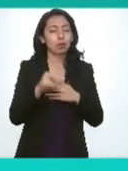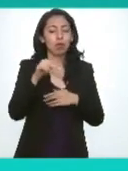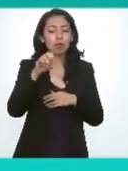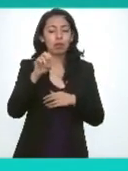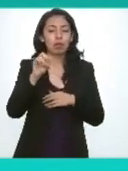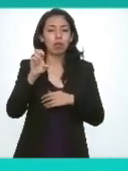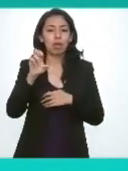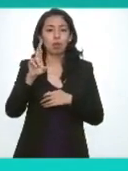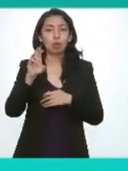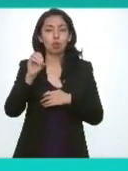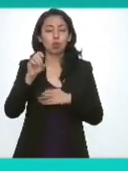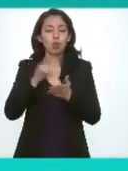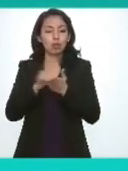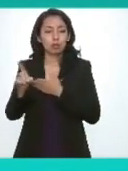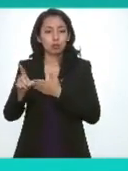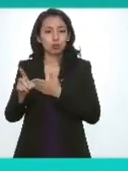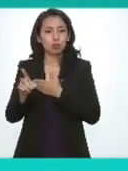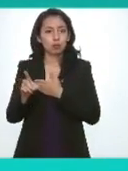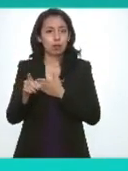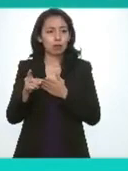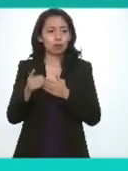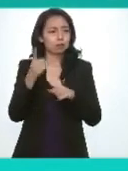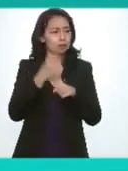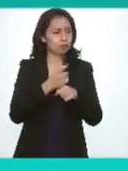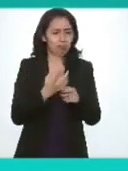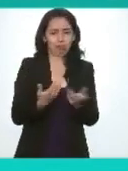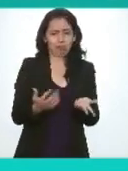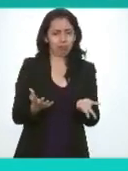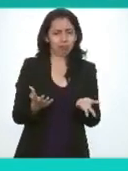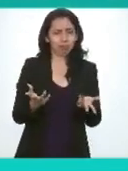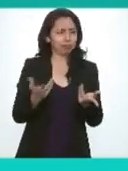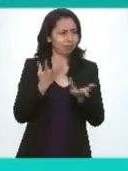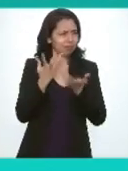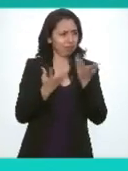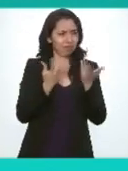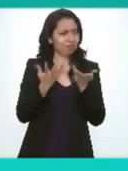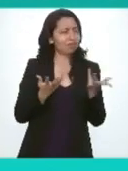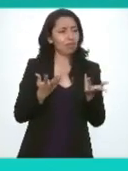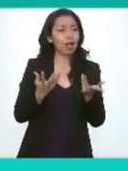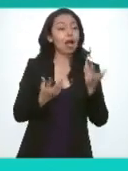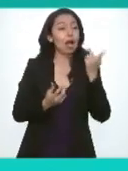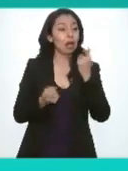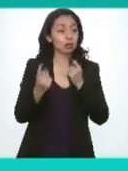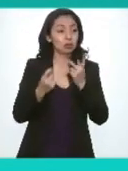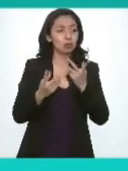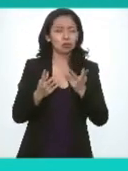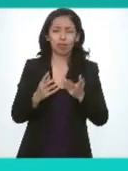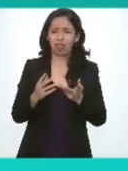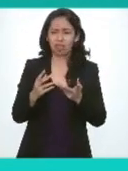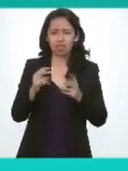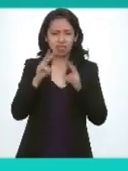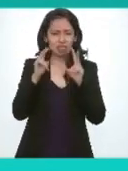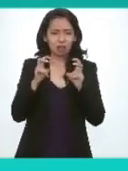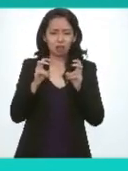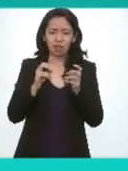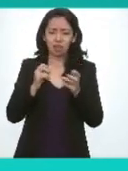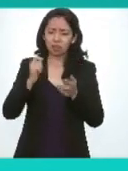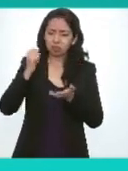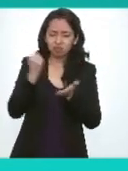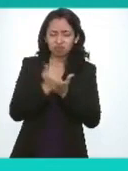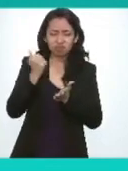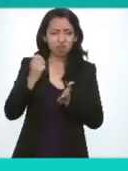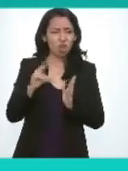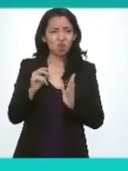neuroderechos al principio hizo mucho ruida al principio parecía ser que nadie quería aprobarlo